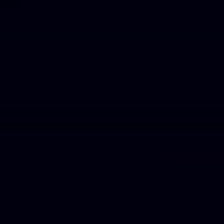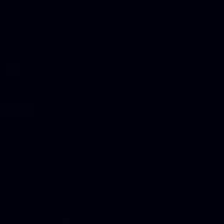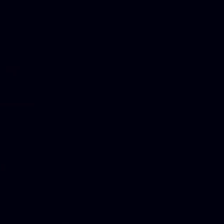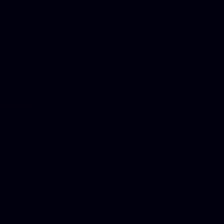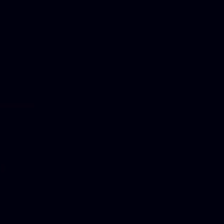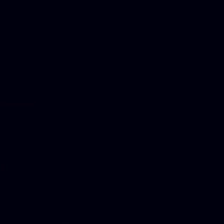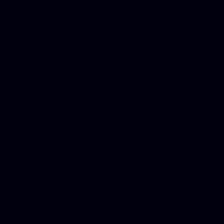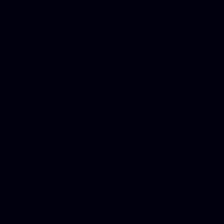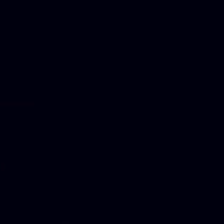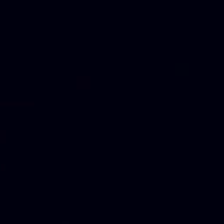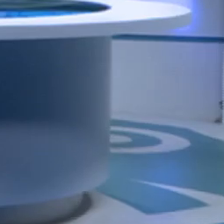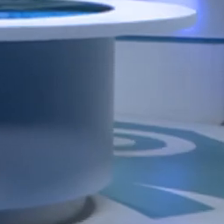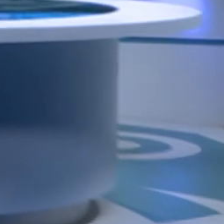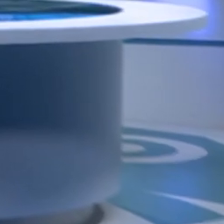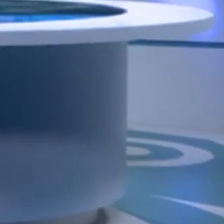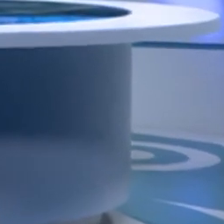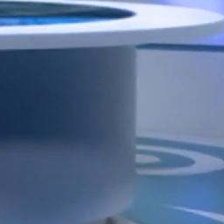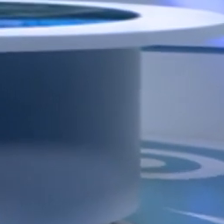Televisión.